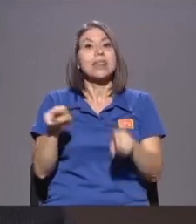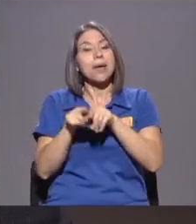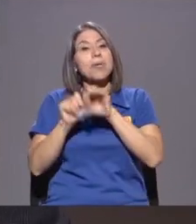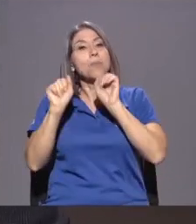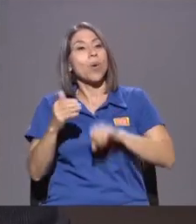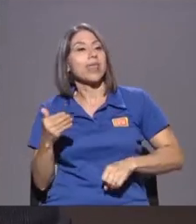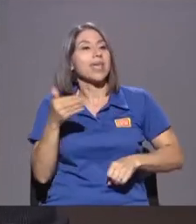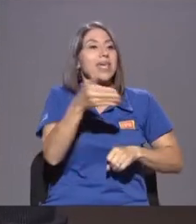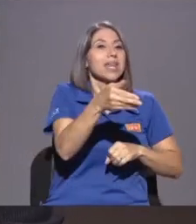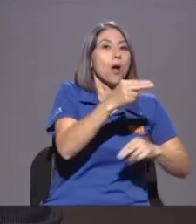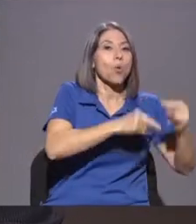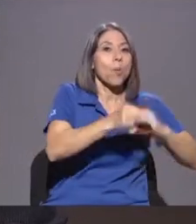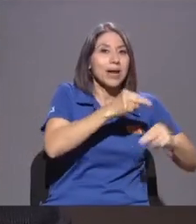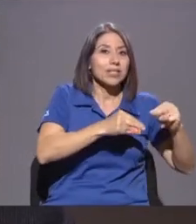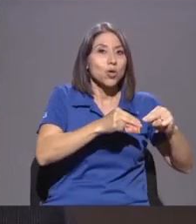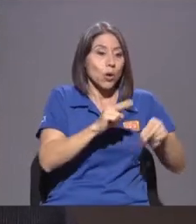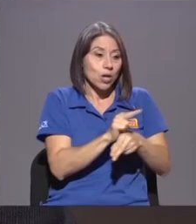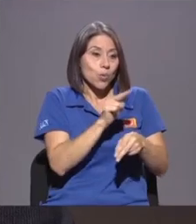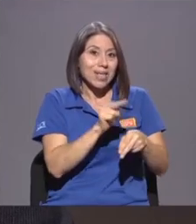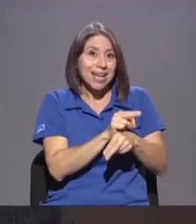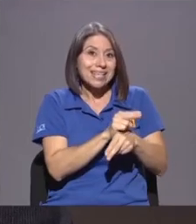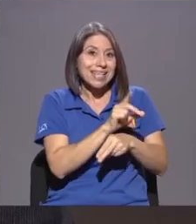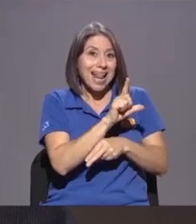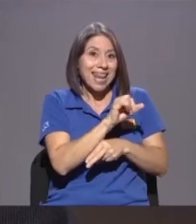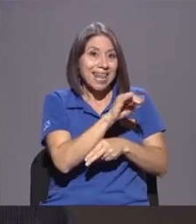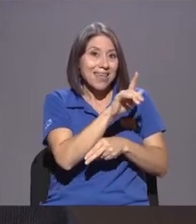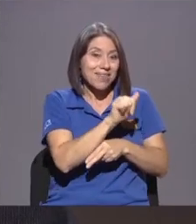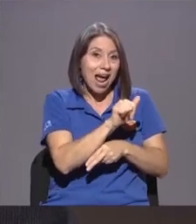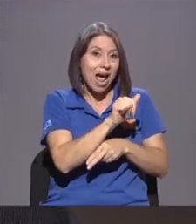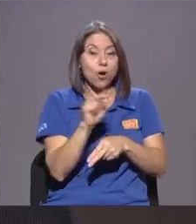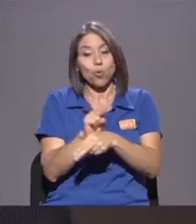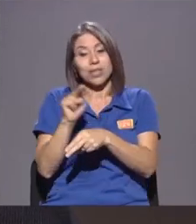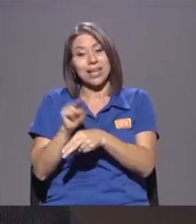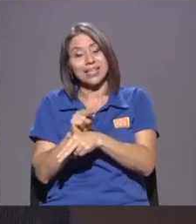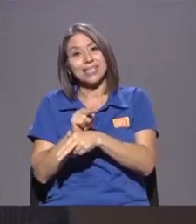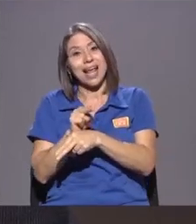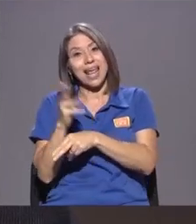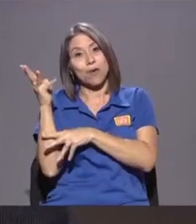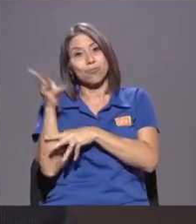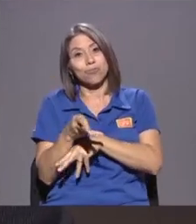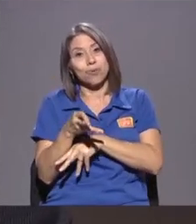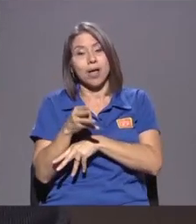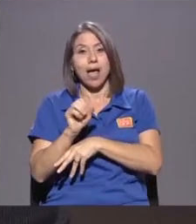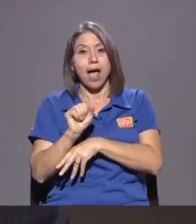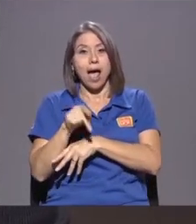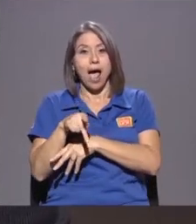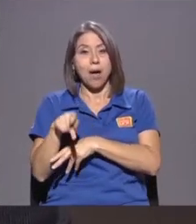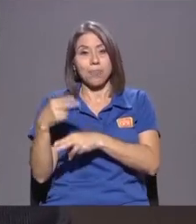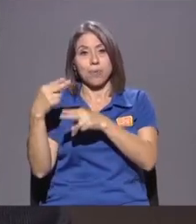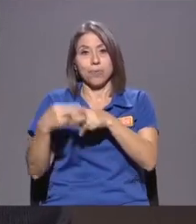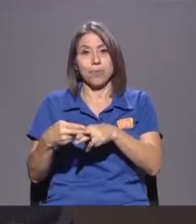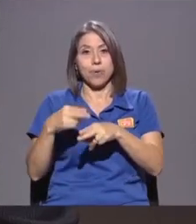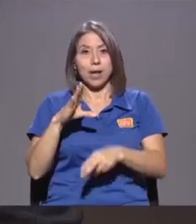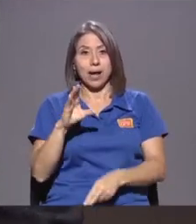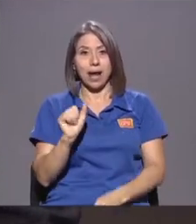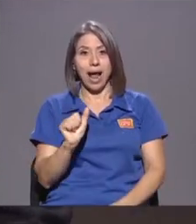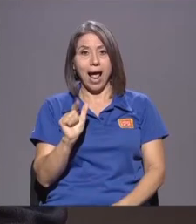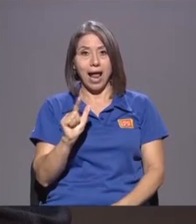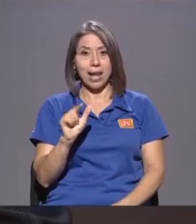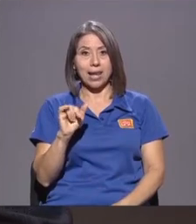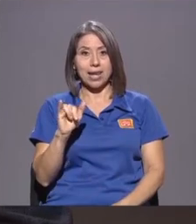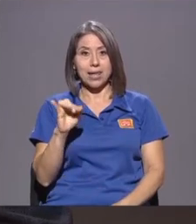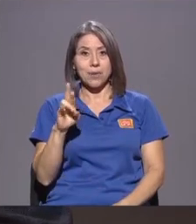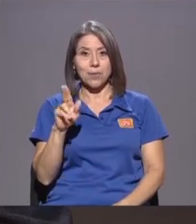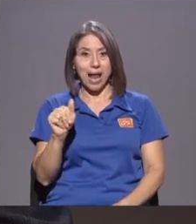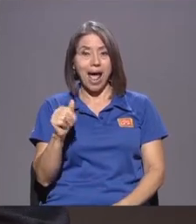Medio Pago Y Utilizaría Calibra Como El App O El Monedero Electrónico Para Hacer Esos Pagos Entonces